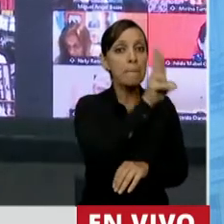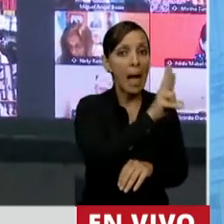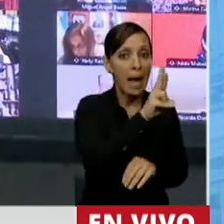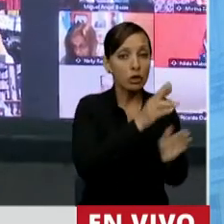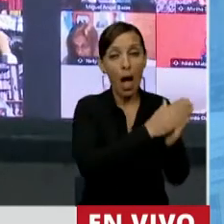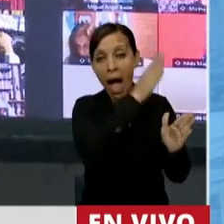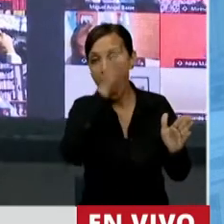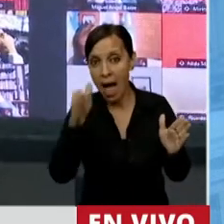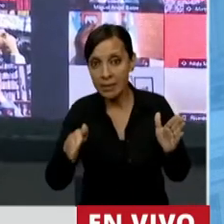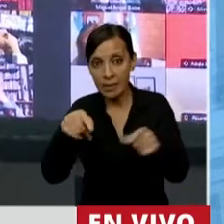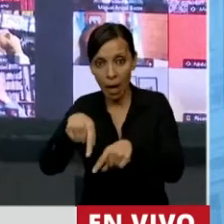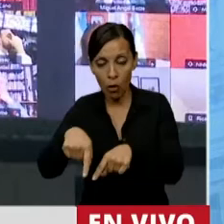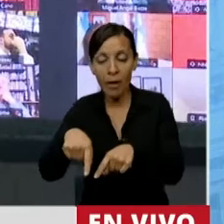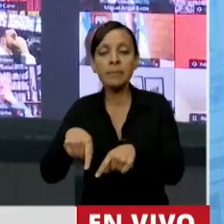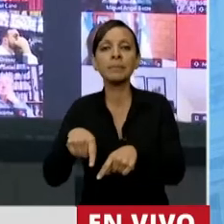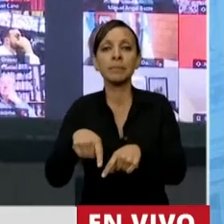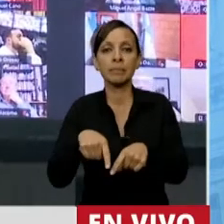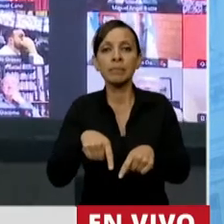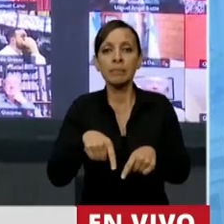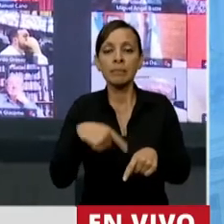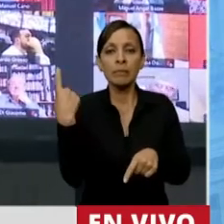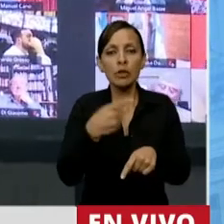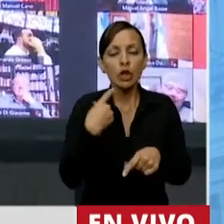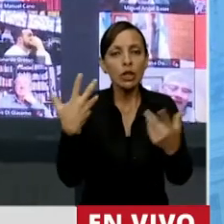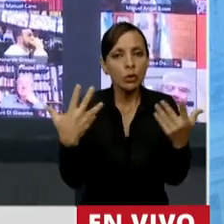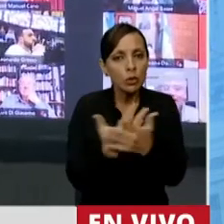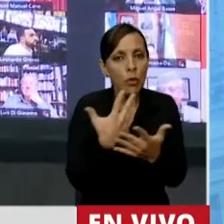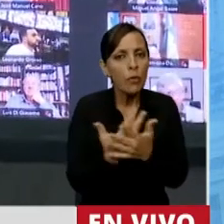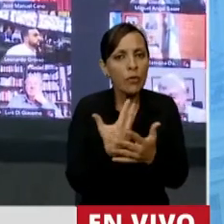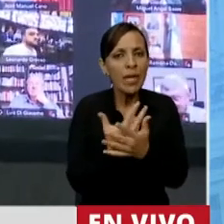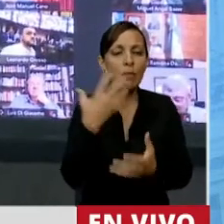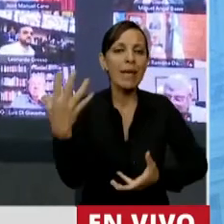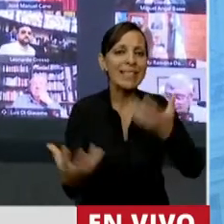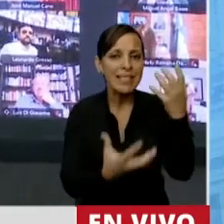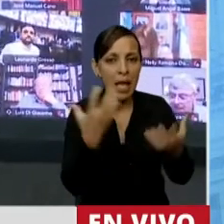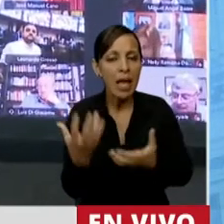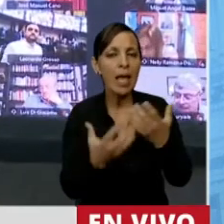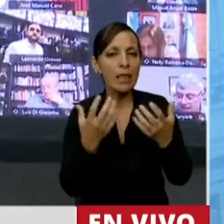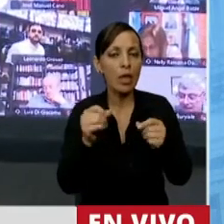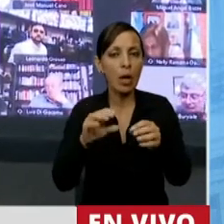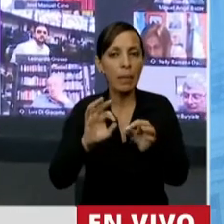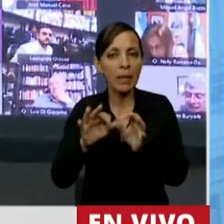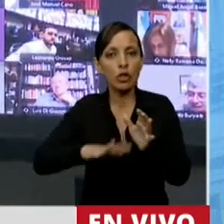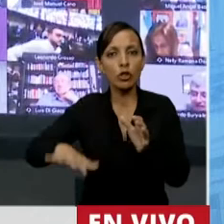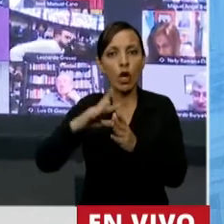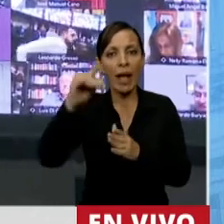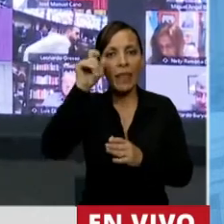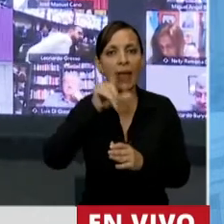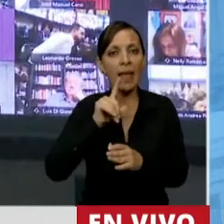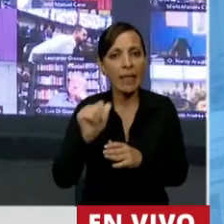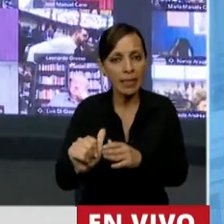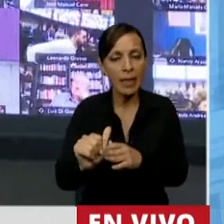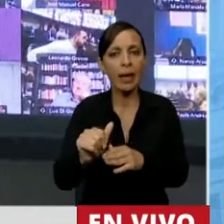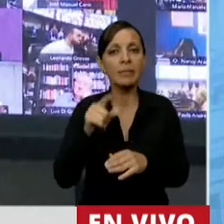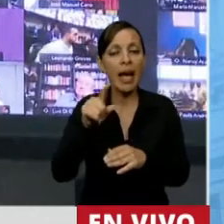hasta el día de hoy hemos estado sufriendo incendios en el delta del Paraná en